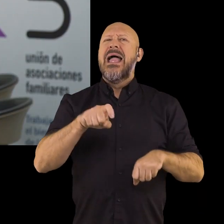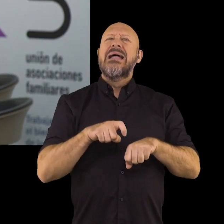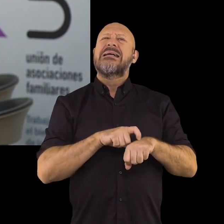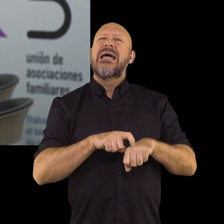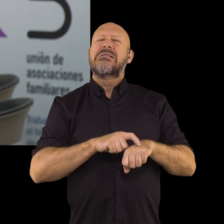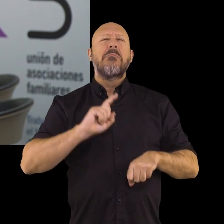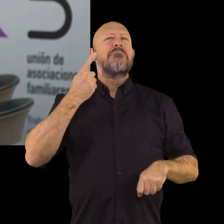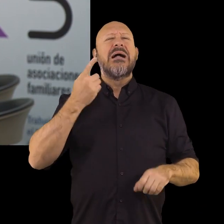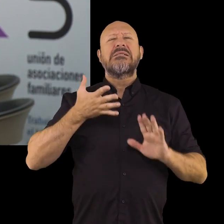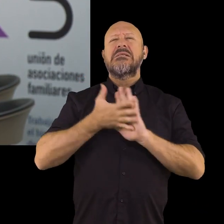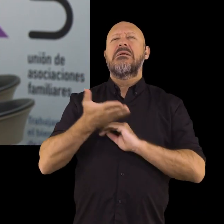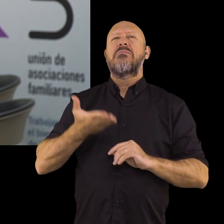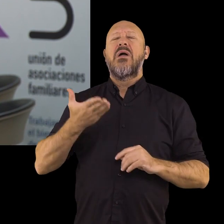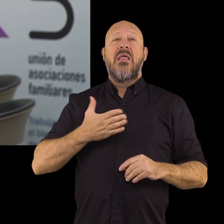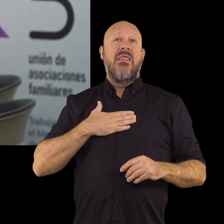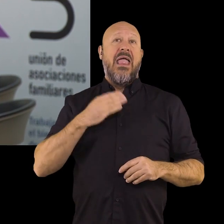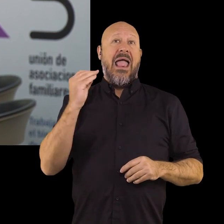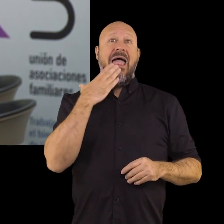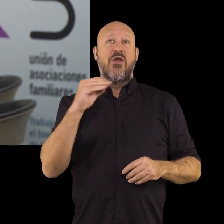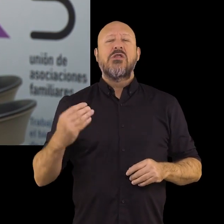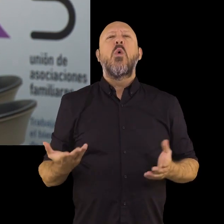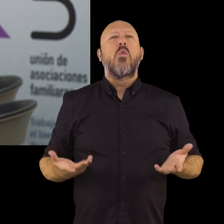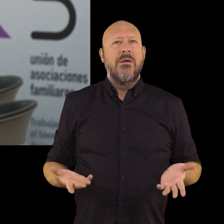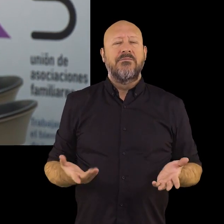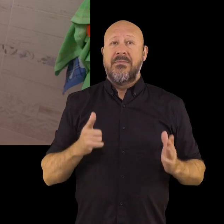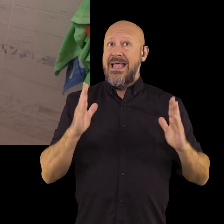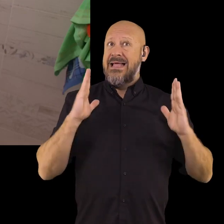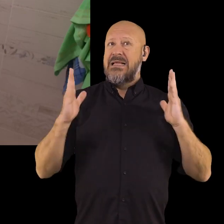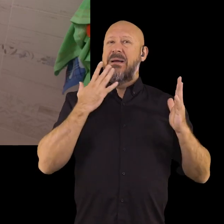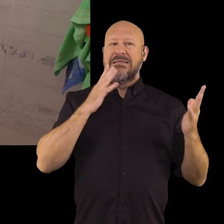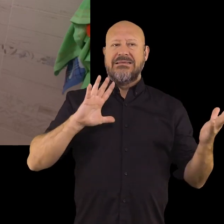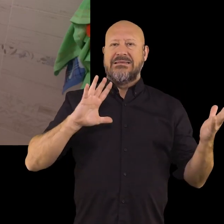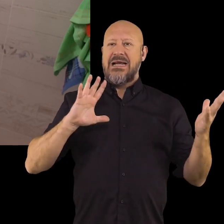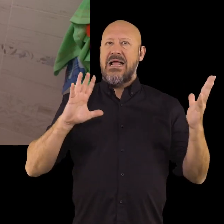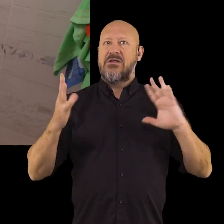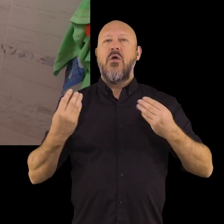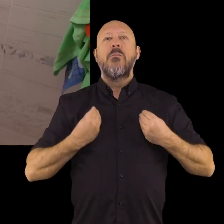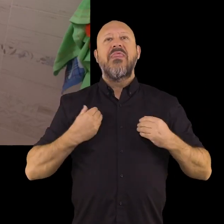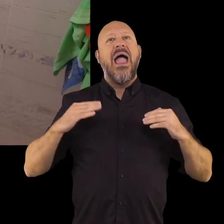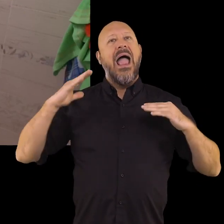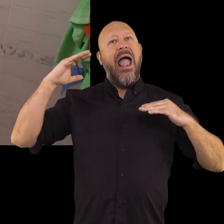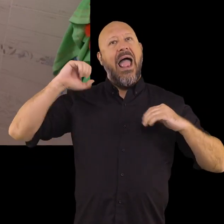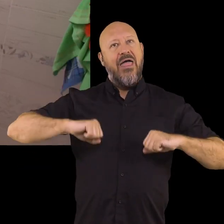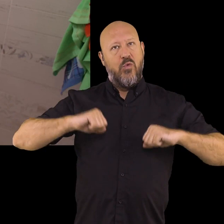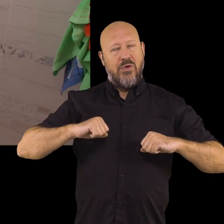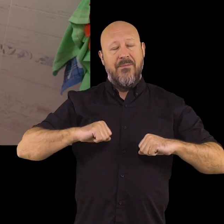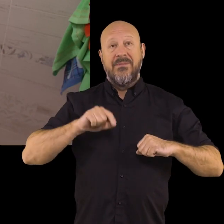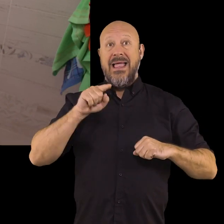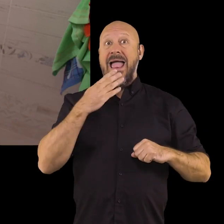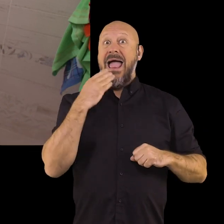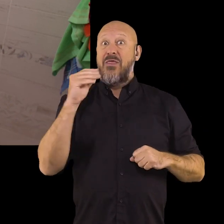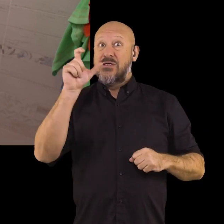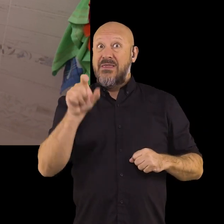¿Cuáles son las características más significativas de la adolescencia? Es una etapa de transición a la vida adulta, donde el